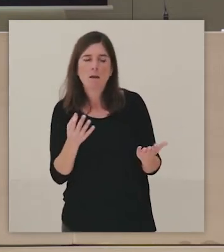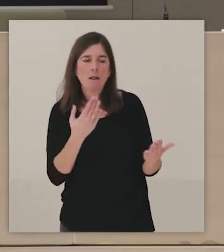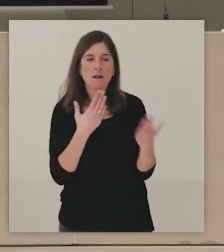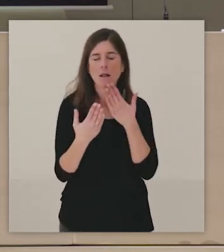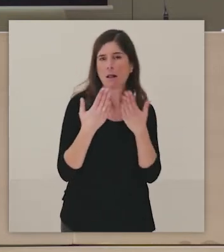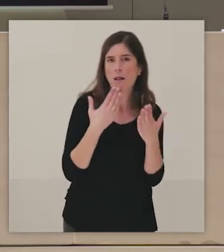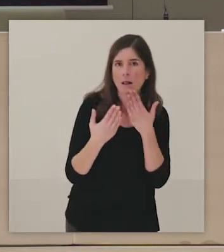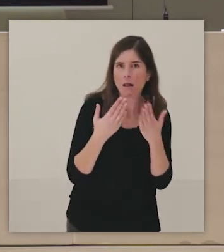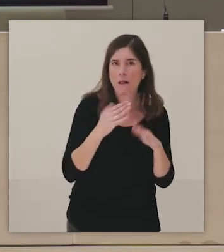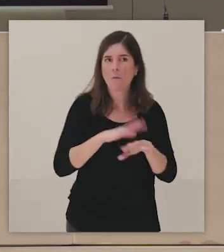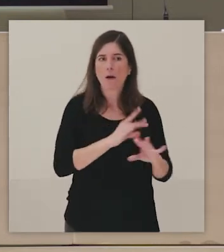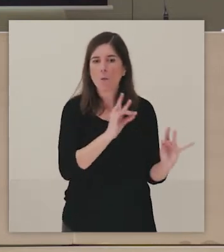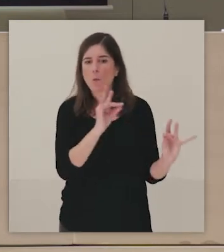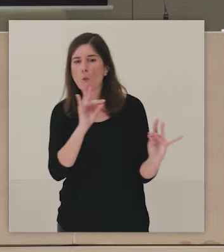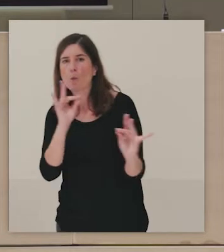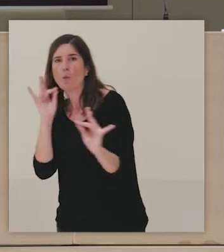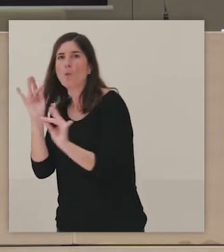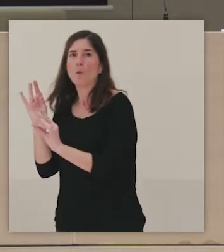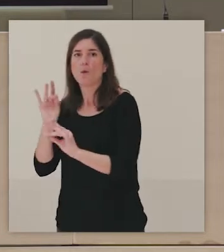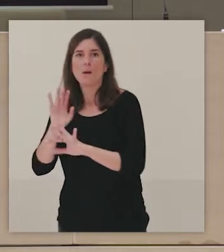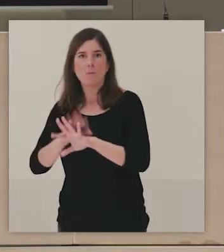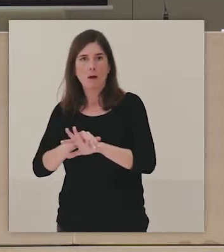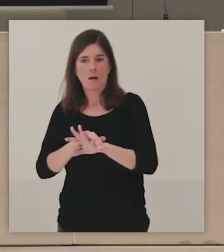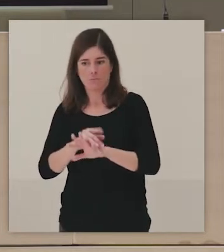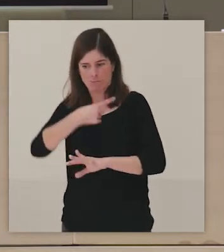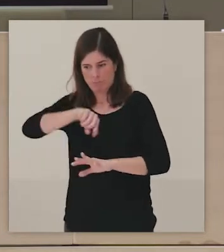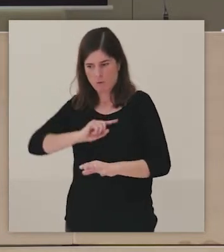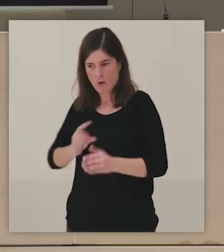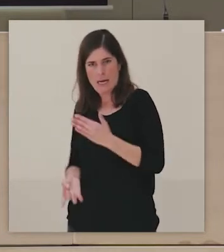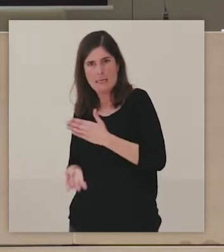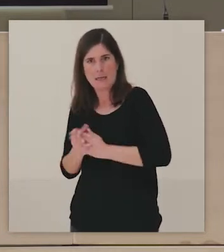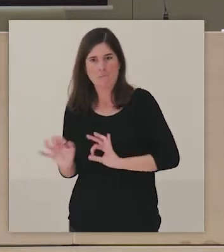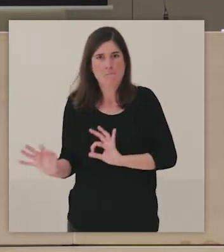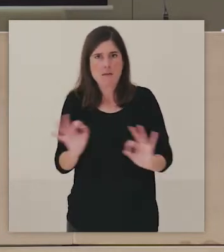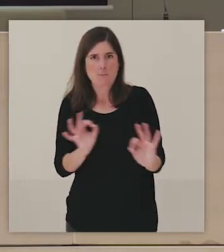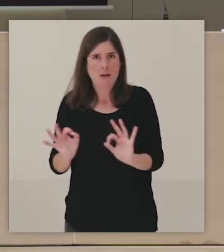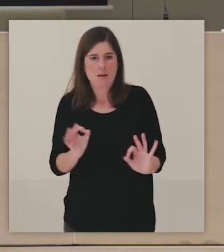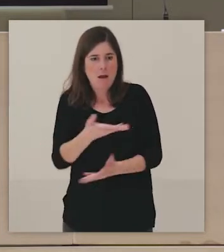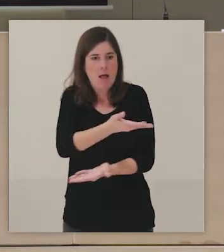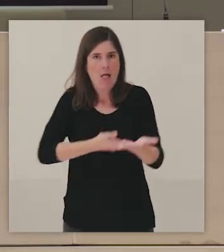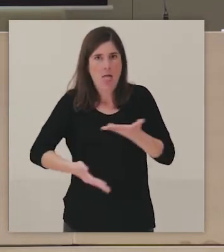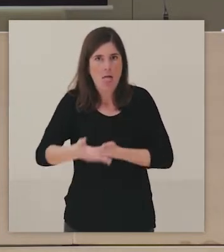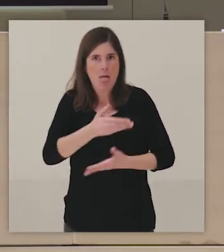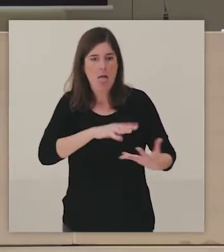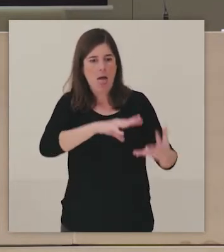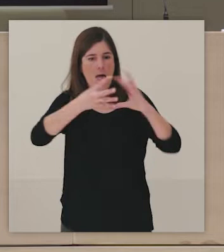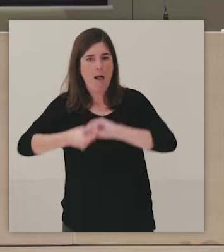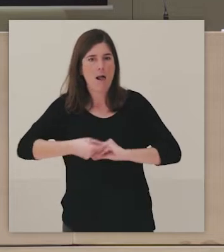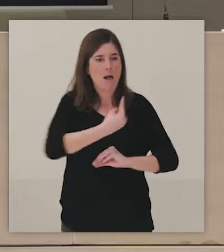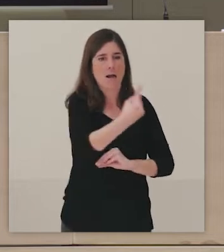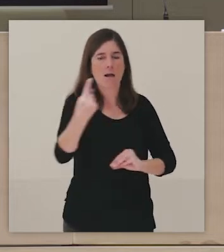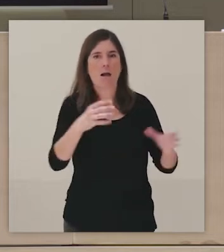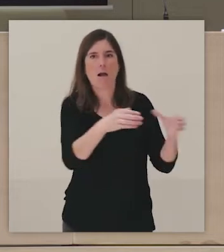nutrirnos los unos de los otros y para trabajar en un contexto de cocreación y que realmente el museo empiece a generar